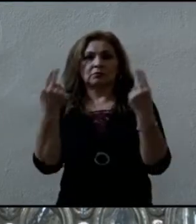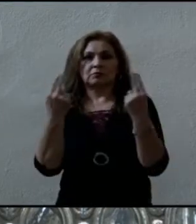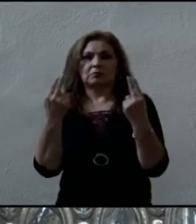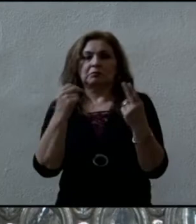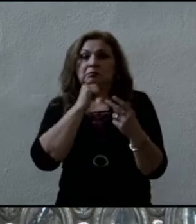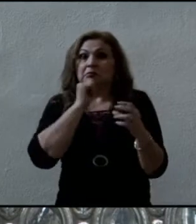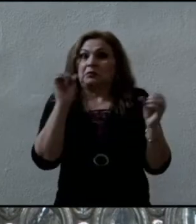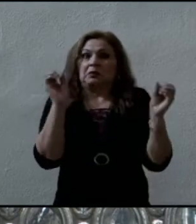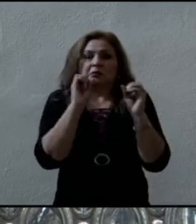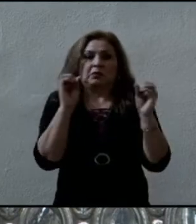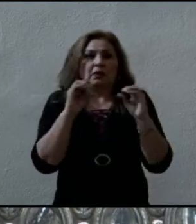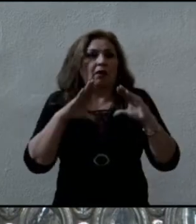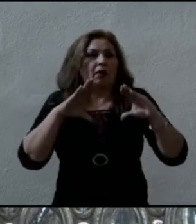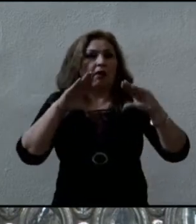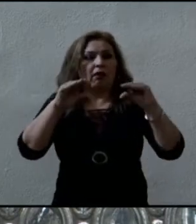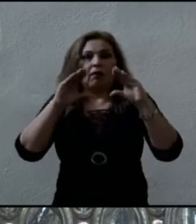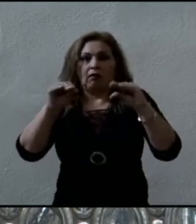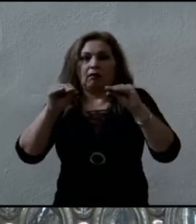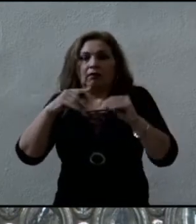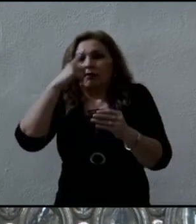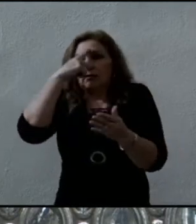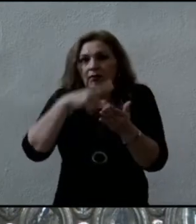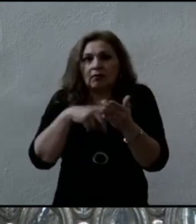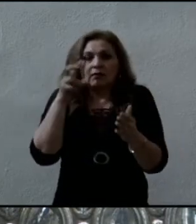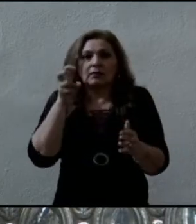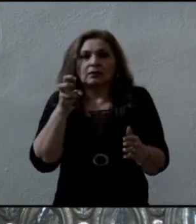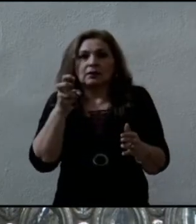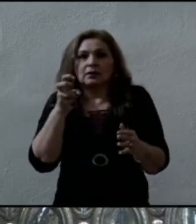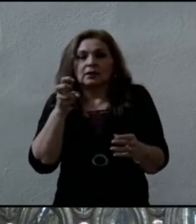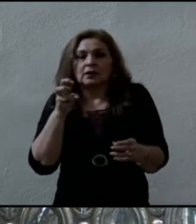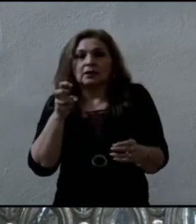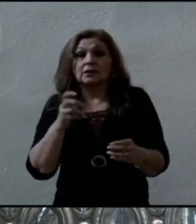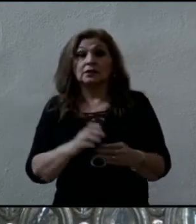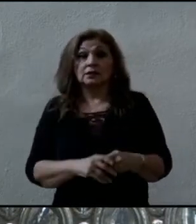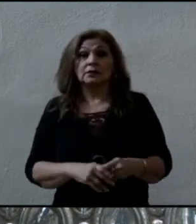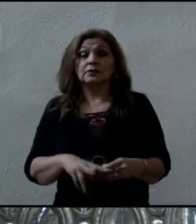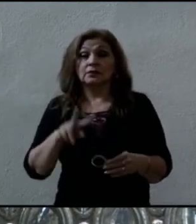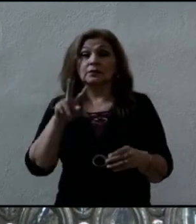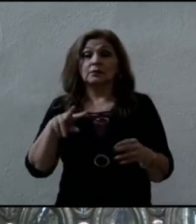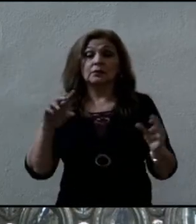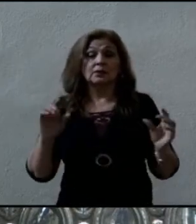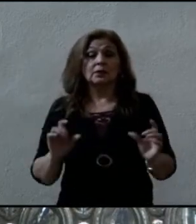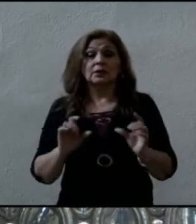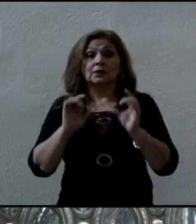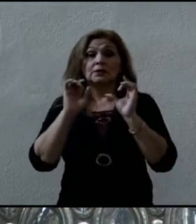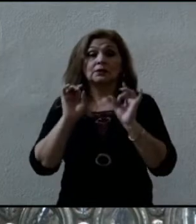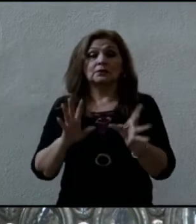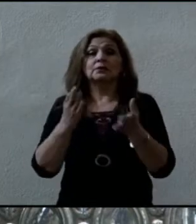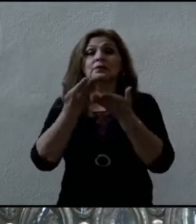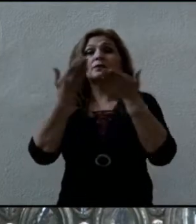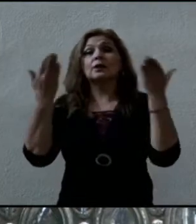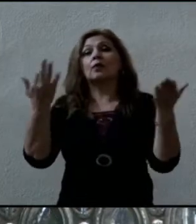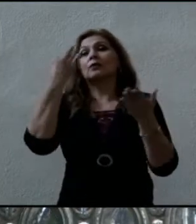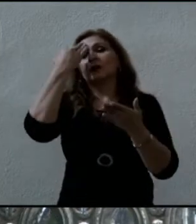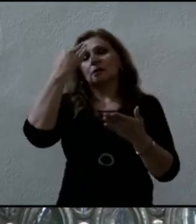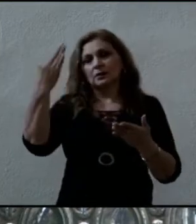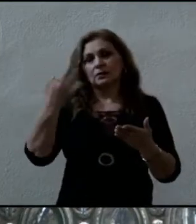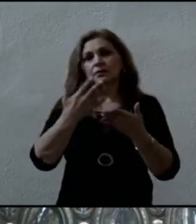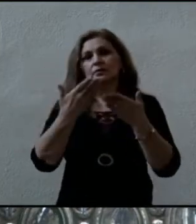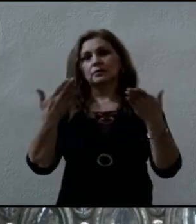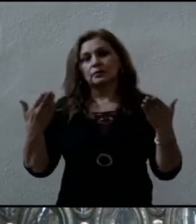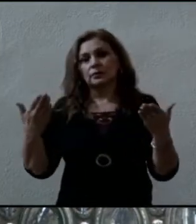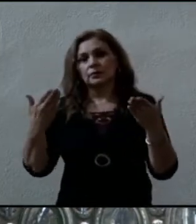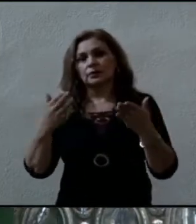ninguna enseñanza. Esta es la realidad de nuestro tiempo. Que